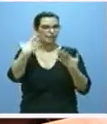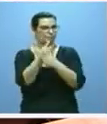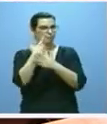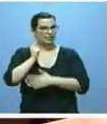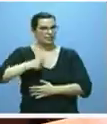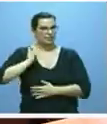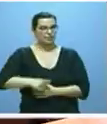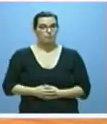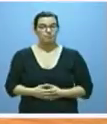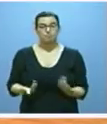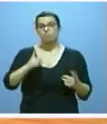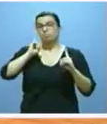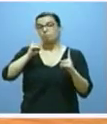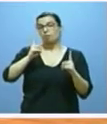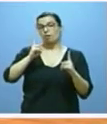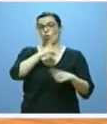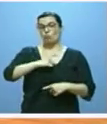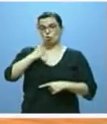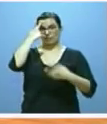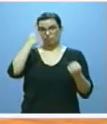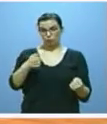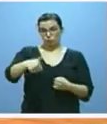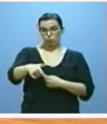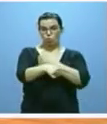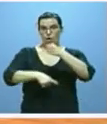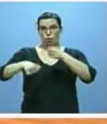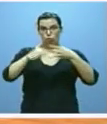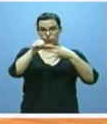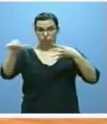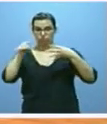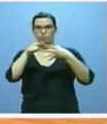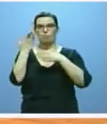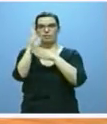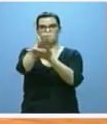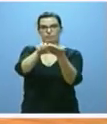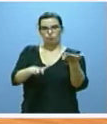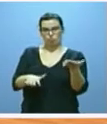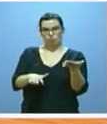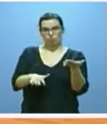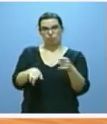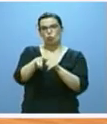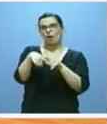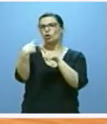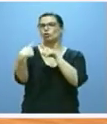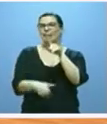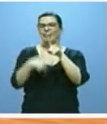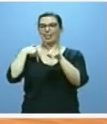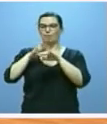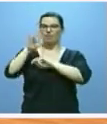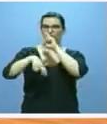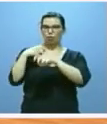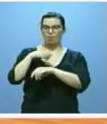que esa comisión de expertos presente a principio de agosto un informe sobre las líneas generales de la reforma del modelo. A partir de ahí,